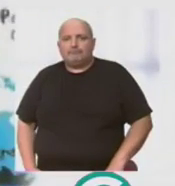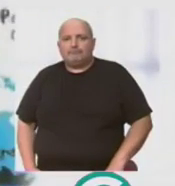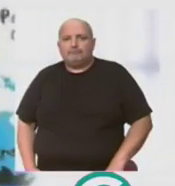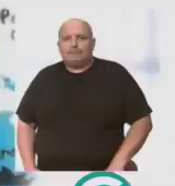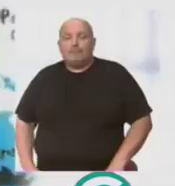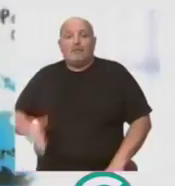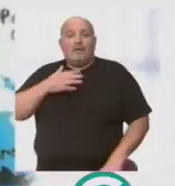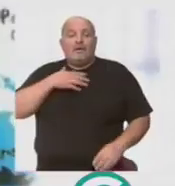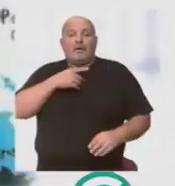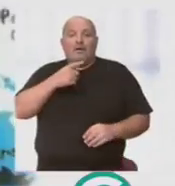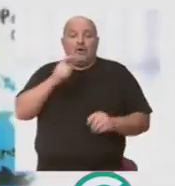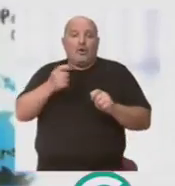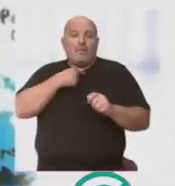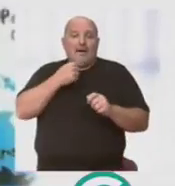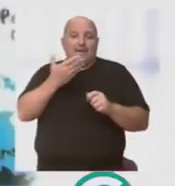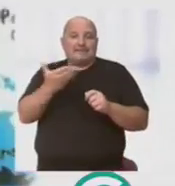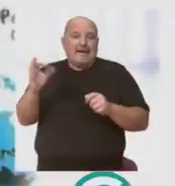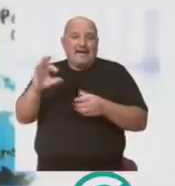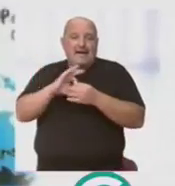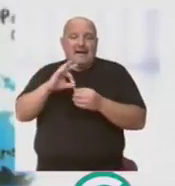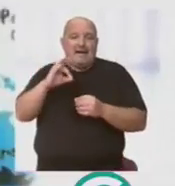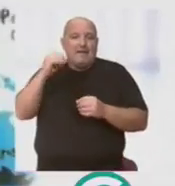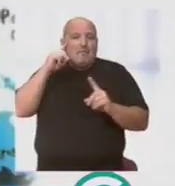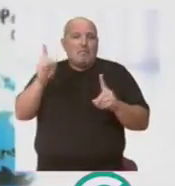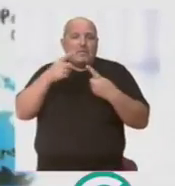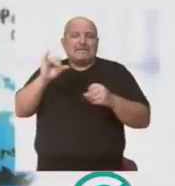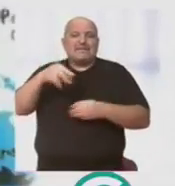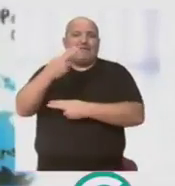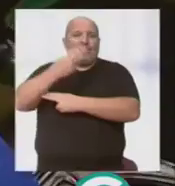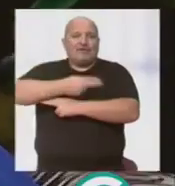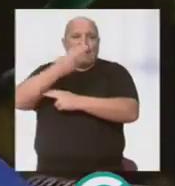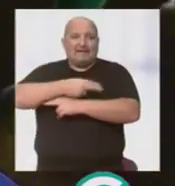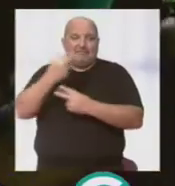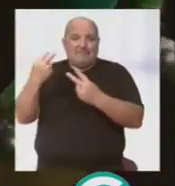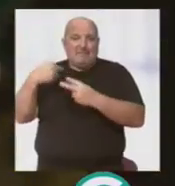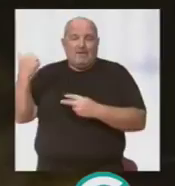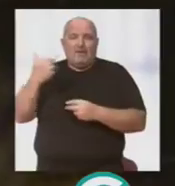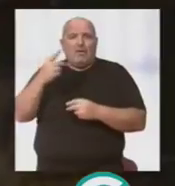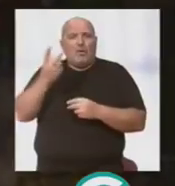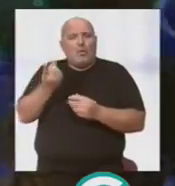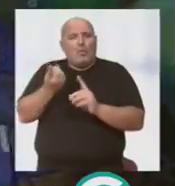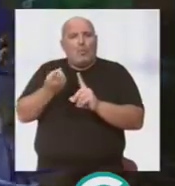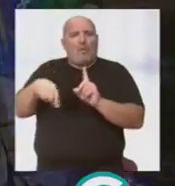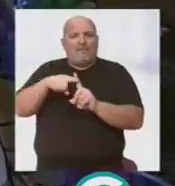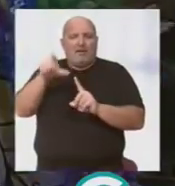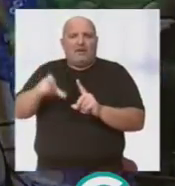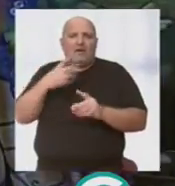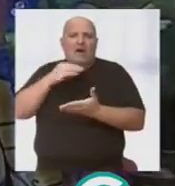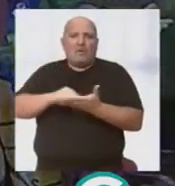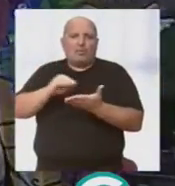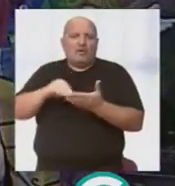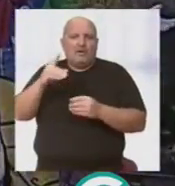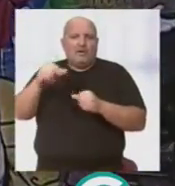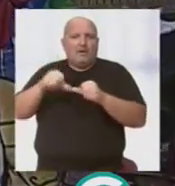La comparsa de Pepito Martínez se llamará Músicos sin Fronteras. Vuelve Ramón Ruiz a esta agrupación como autor de